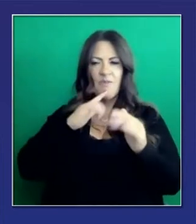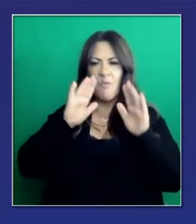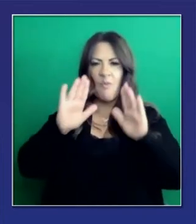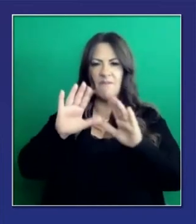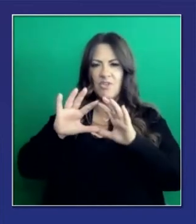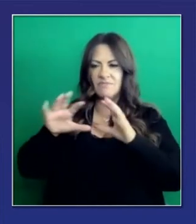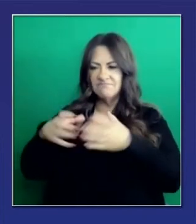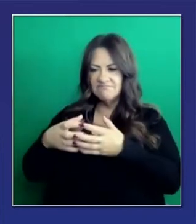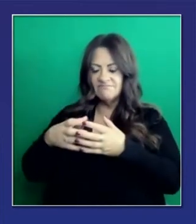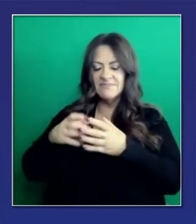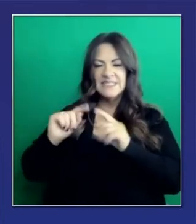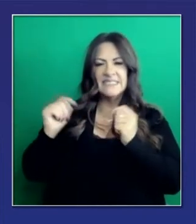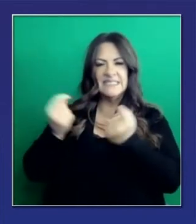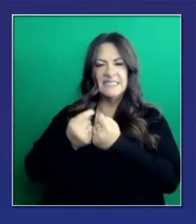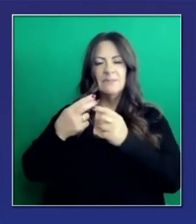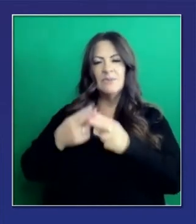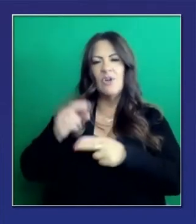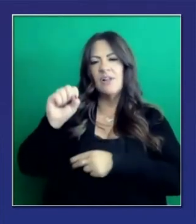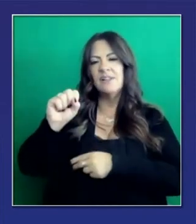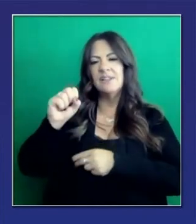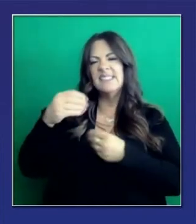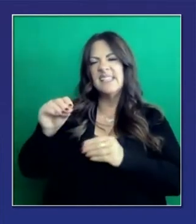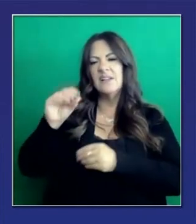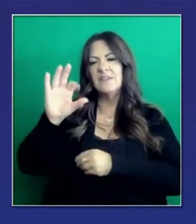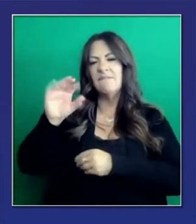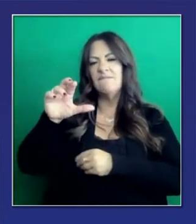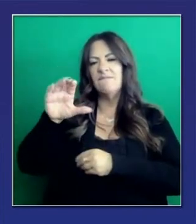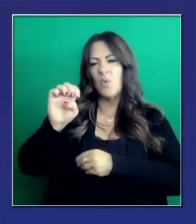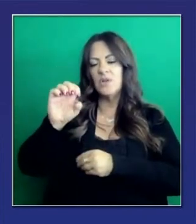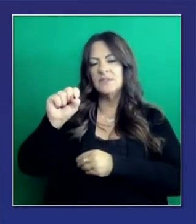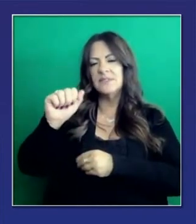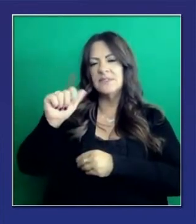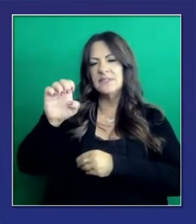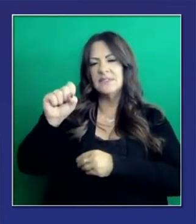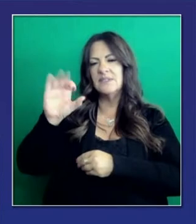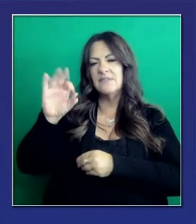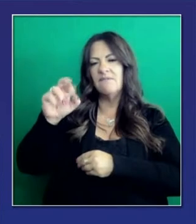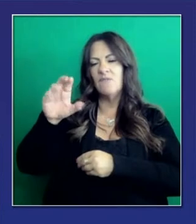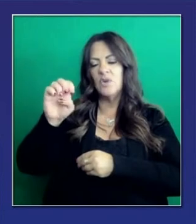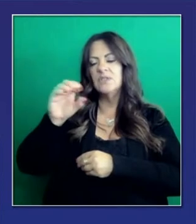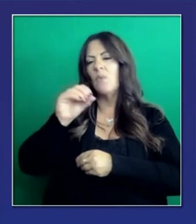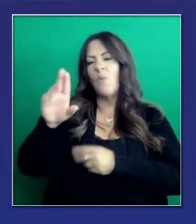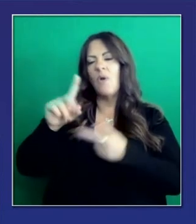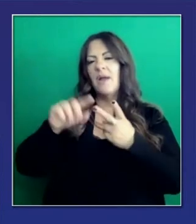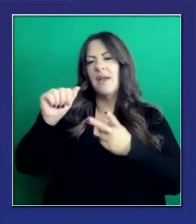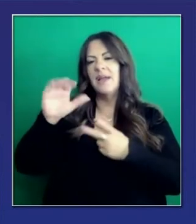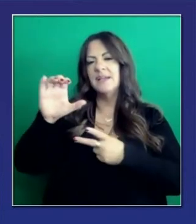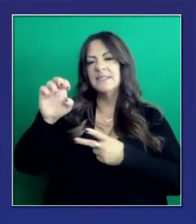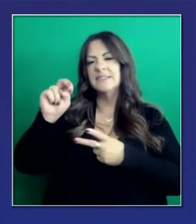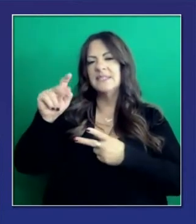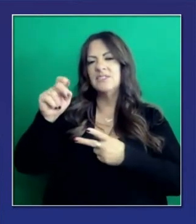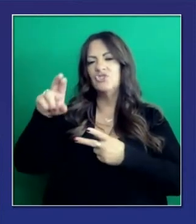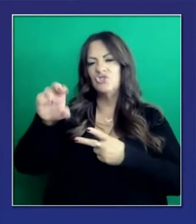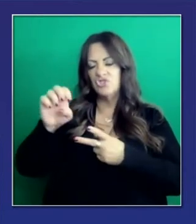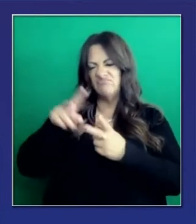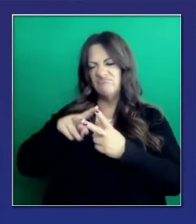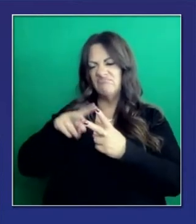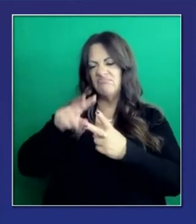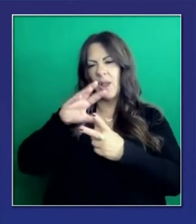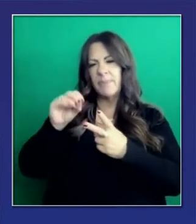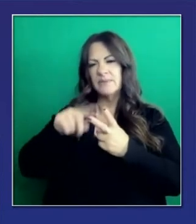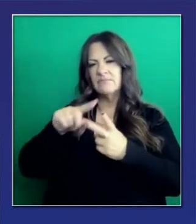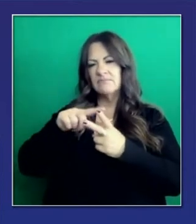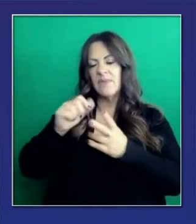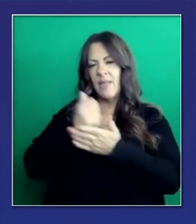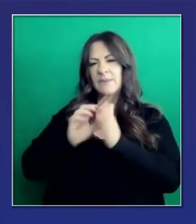maravilloso trabajando con Salesforce y Accenture. Y es una de las compañías más interesantes aquí en California